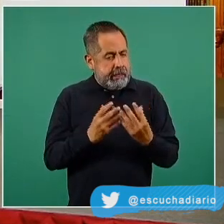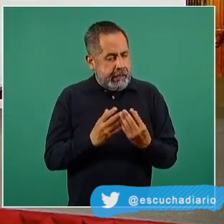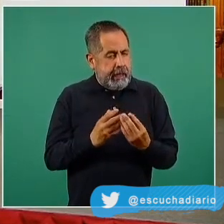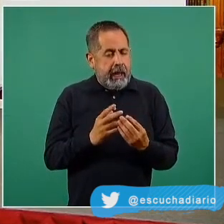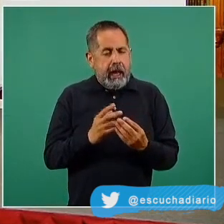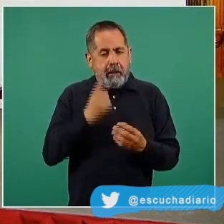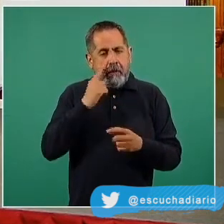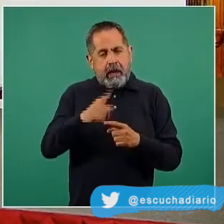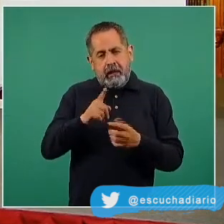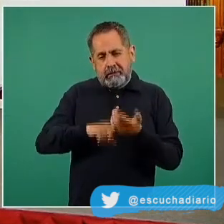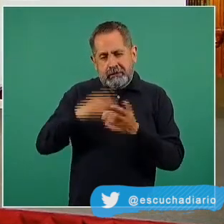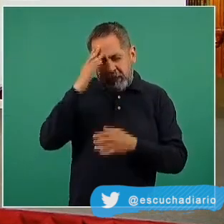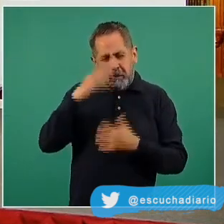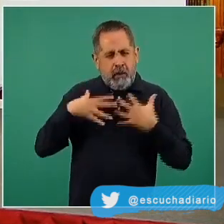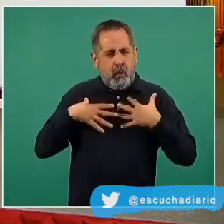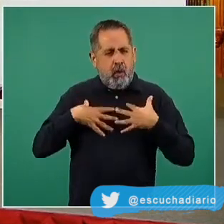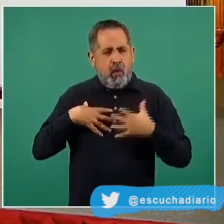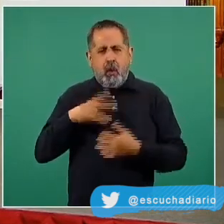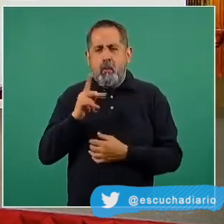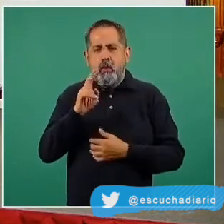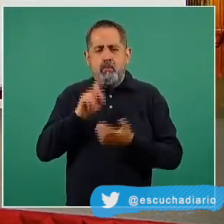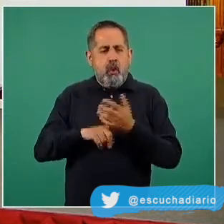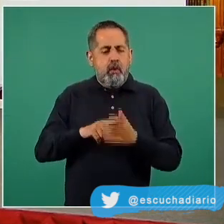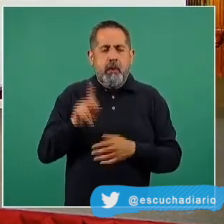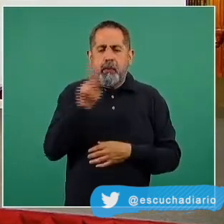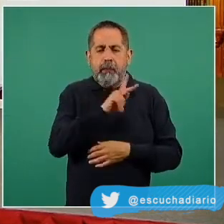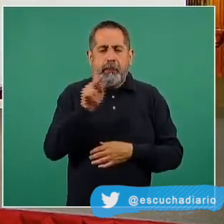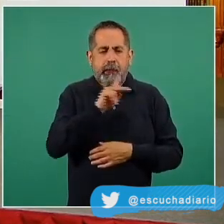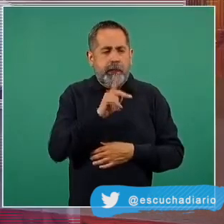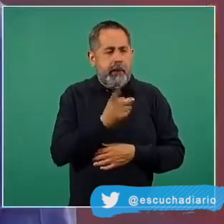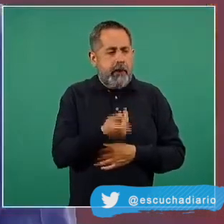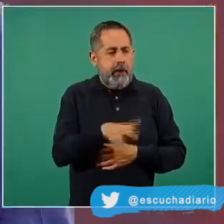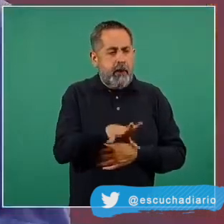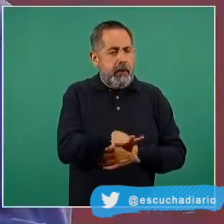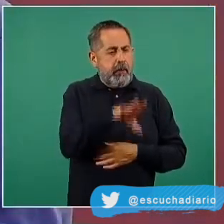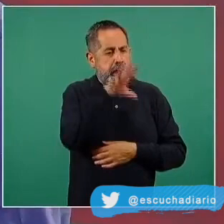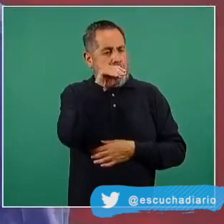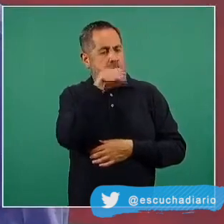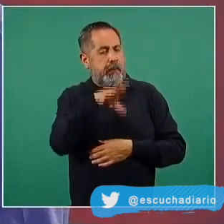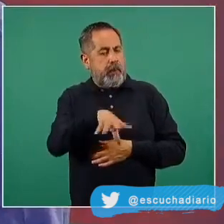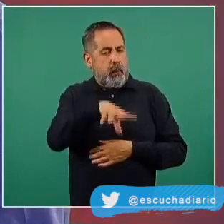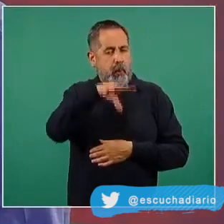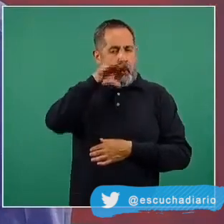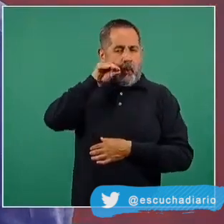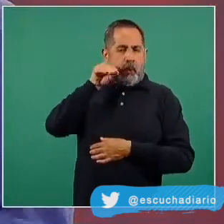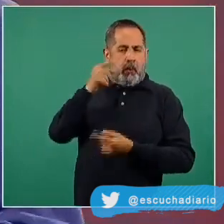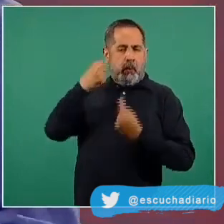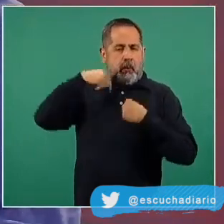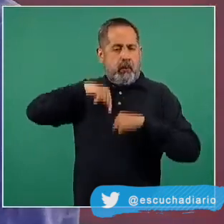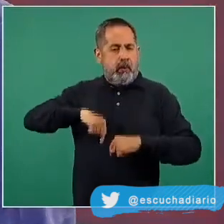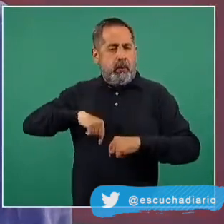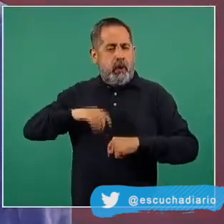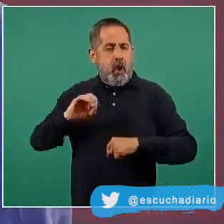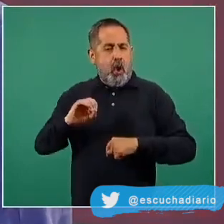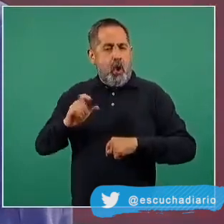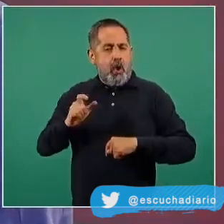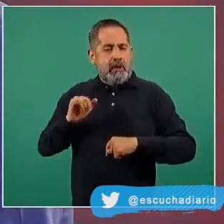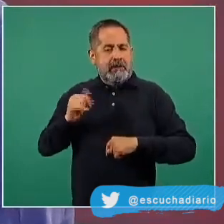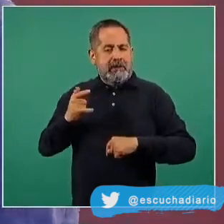función primaria de los pulmones es introducir aire que está lleno de oxígeno, que tiene una alta concentración de oxígeno,